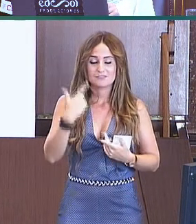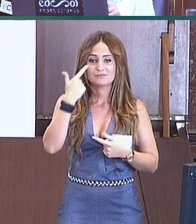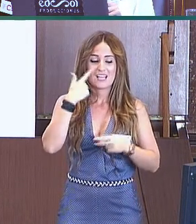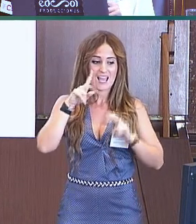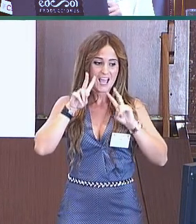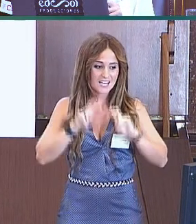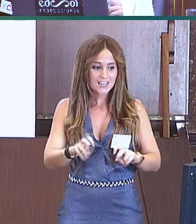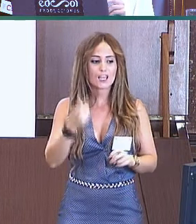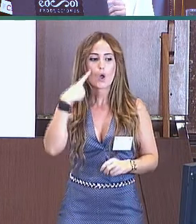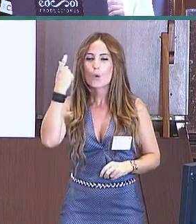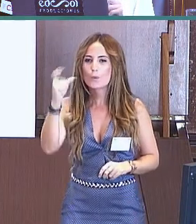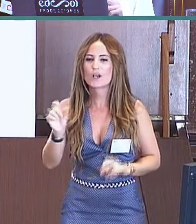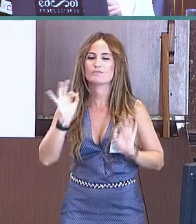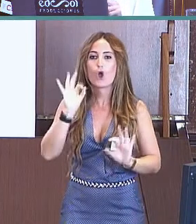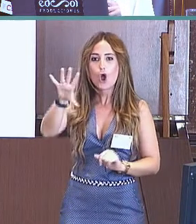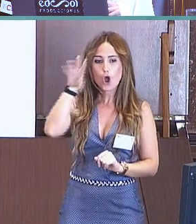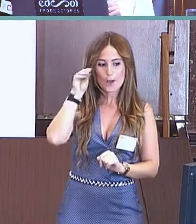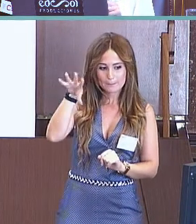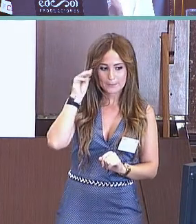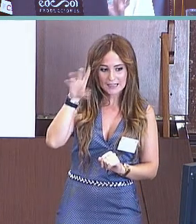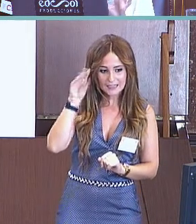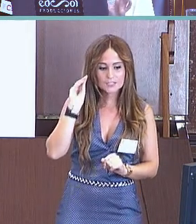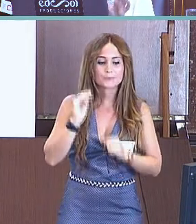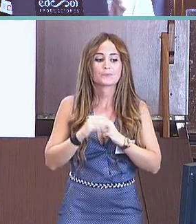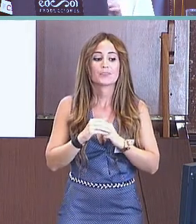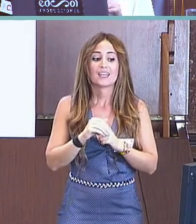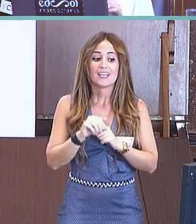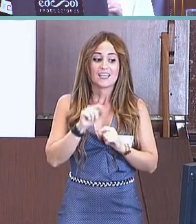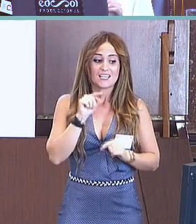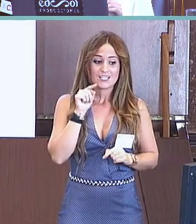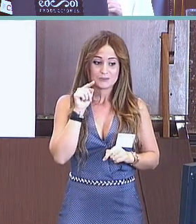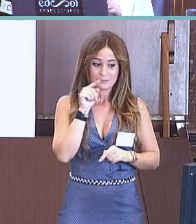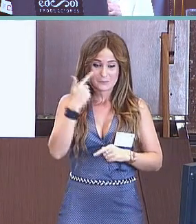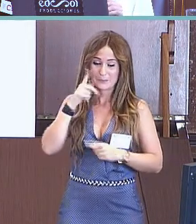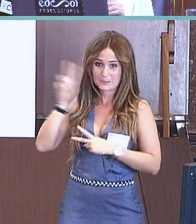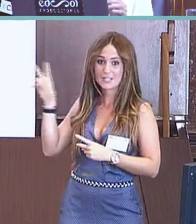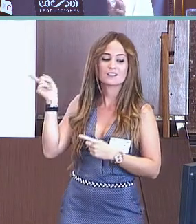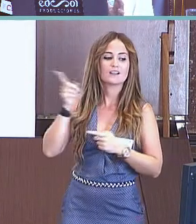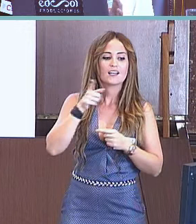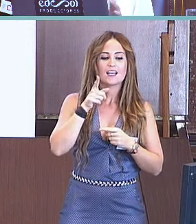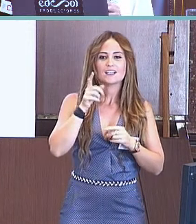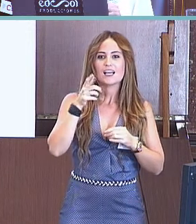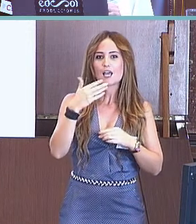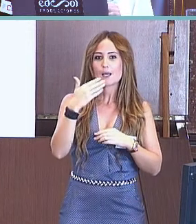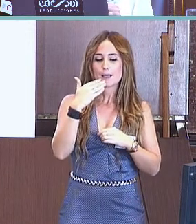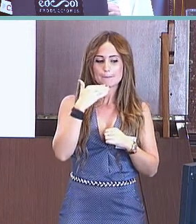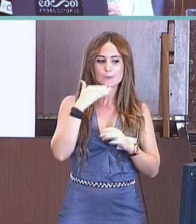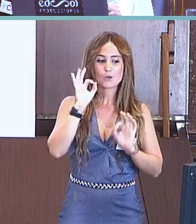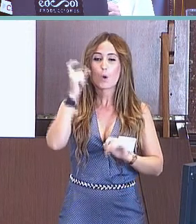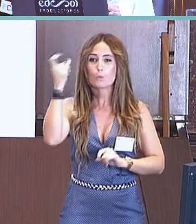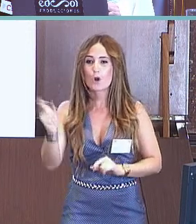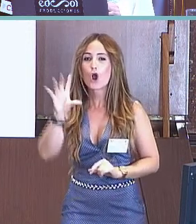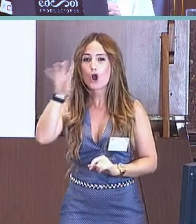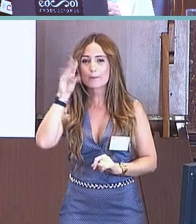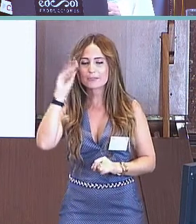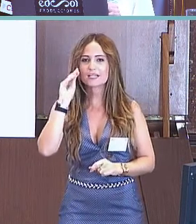Analizando los resultados por categoría, en este gráfico podemos ver lo que ocurre con el vocabulario comprensivo.